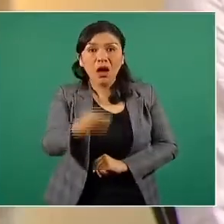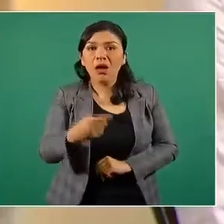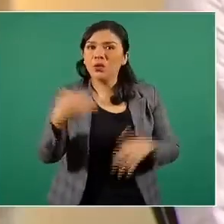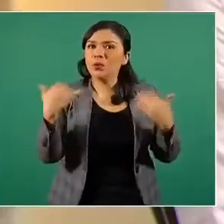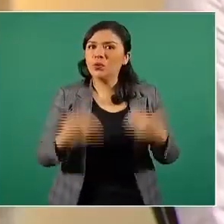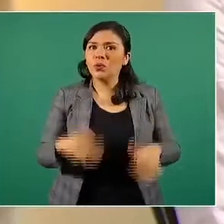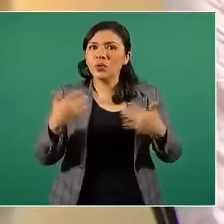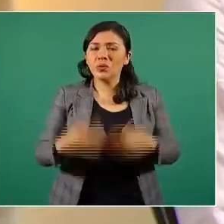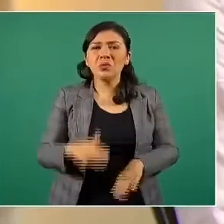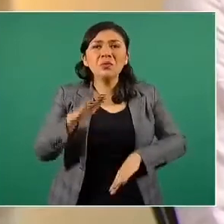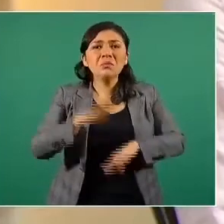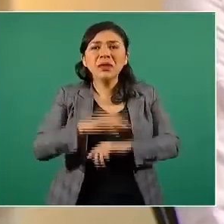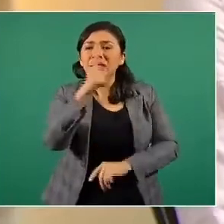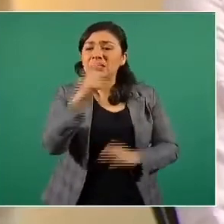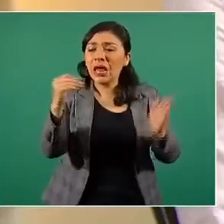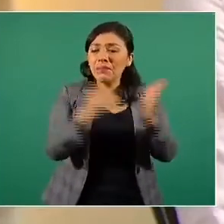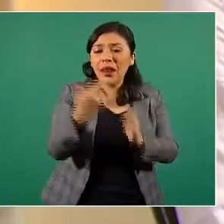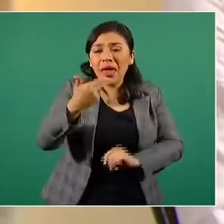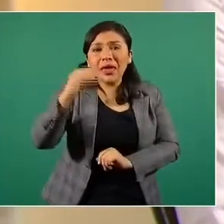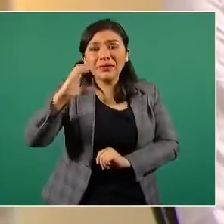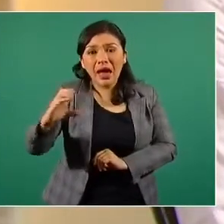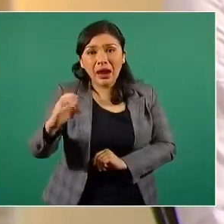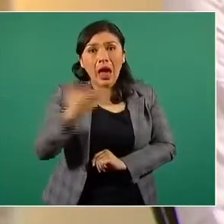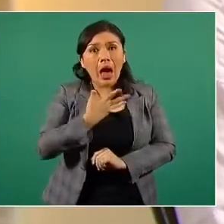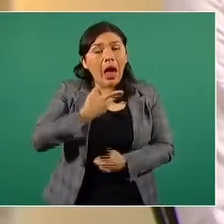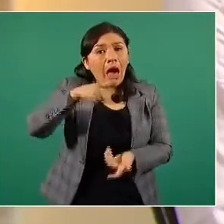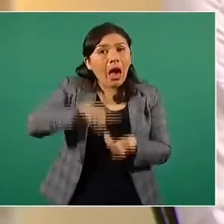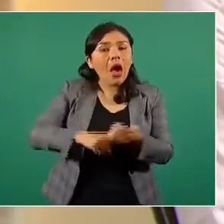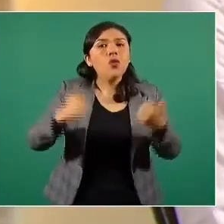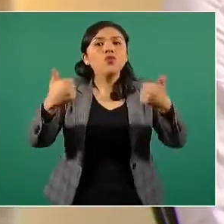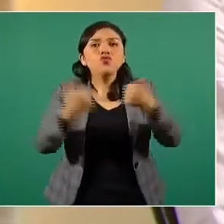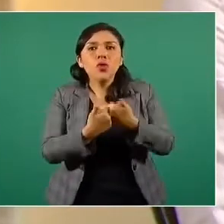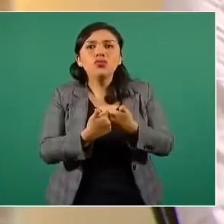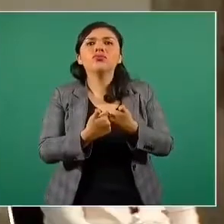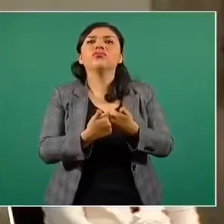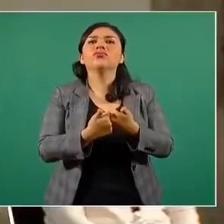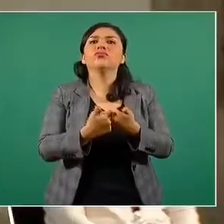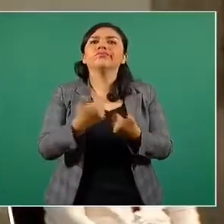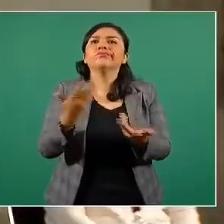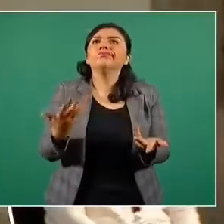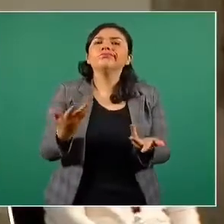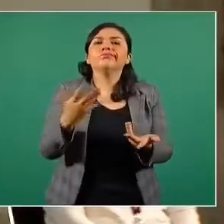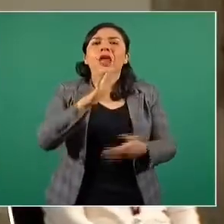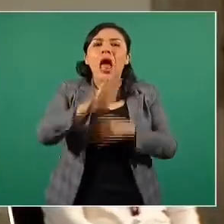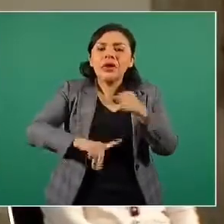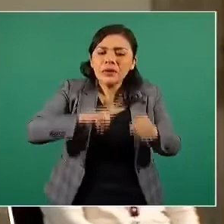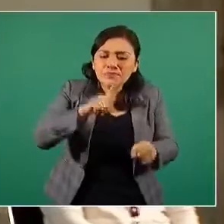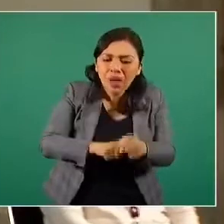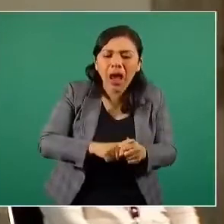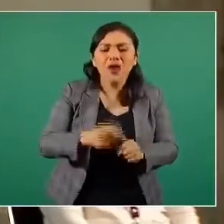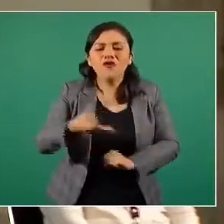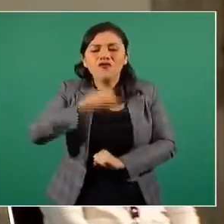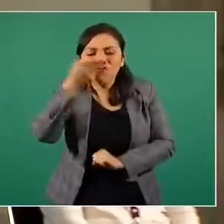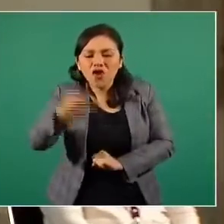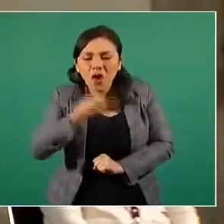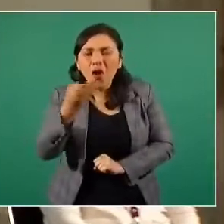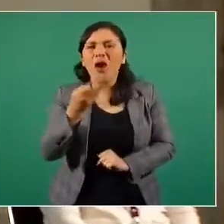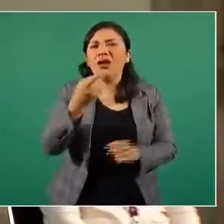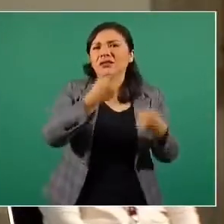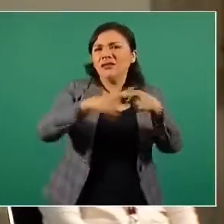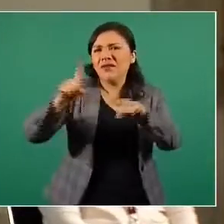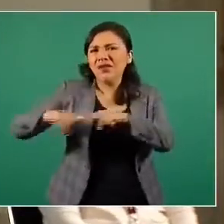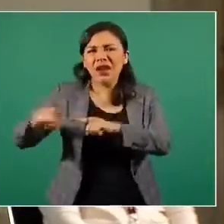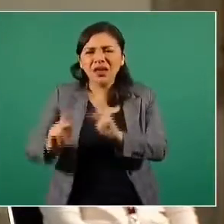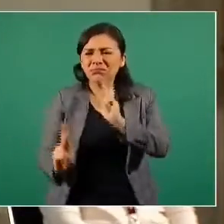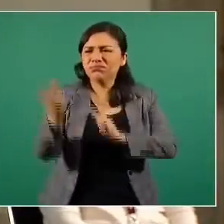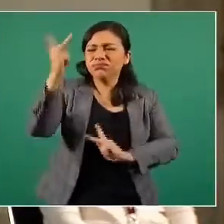de las más de cien mil hectáreas en las que se incluyeron especies, flora y fauna que ni siquiera es